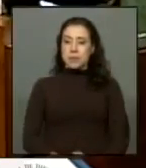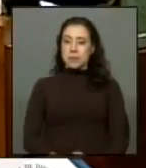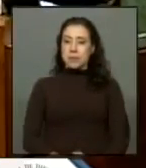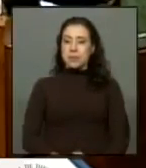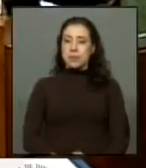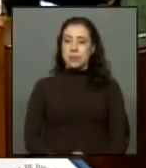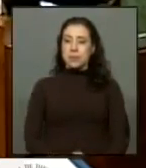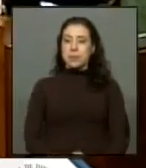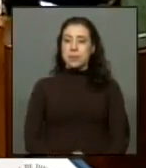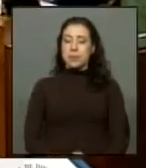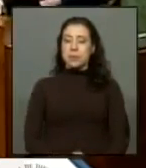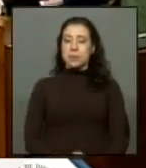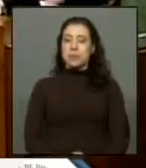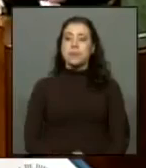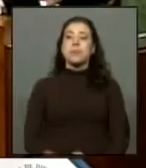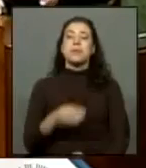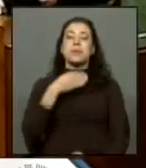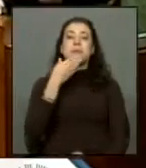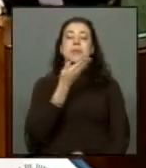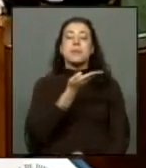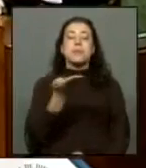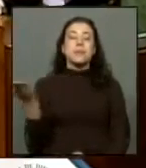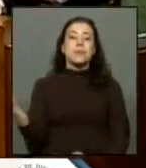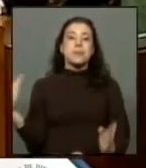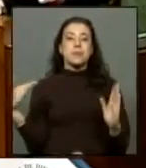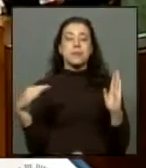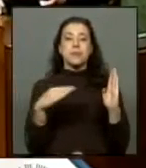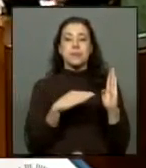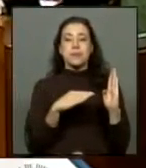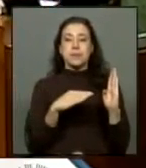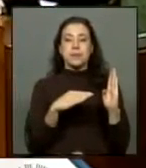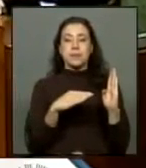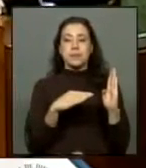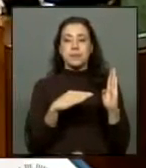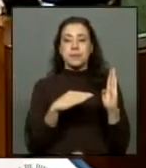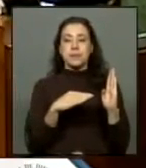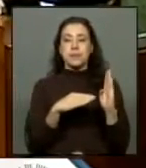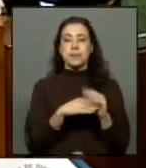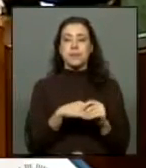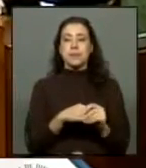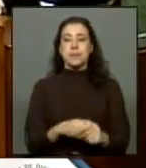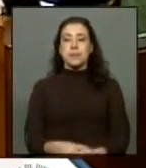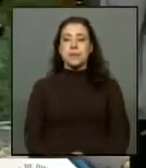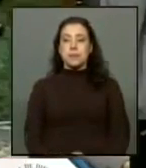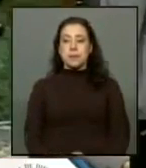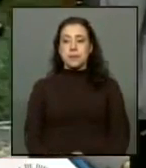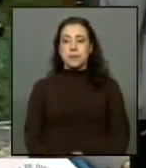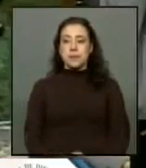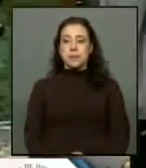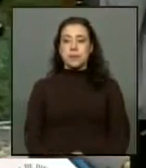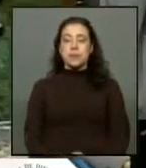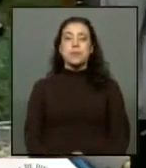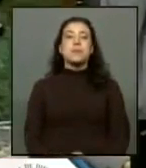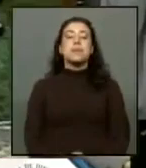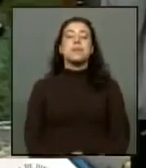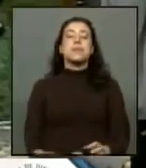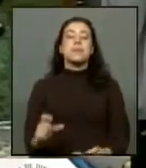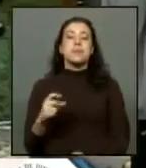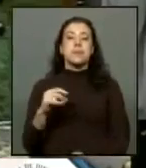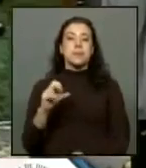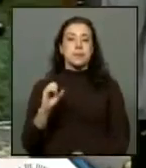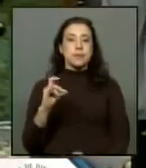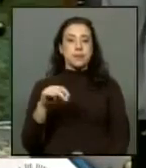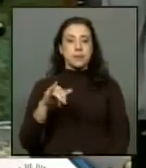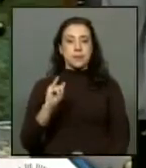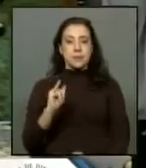para hablar a favor se ofrece la palabra diputada señorita Daniela Chicardini tiene